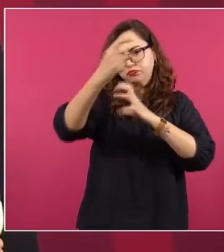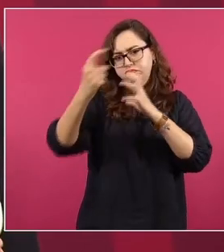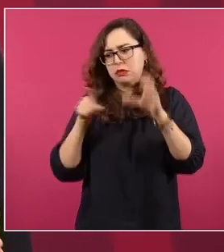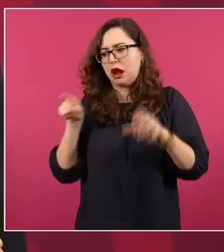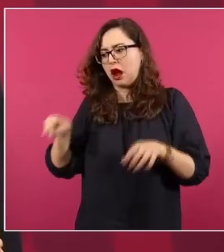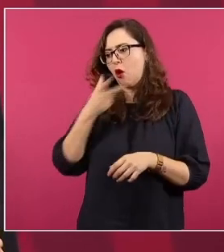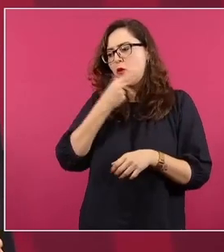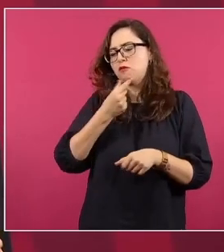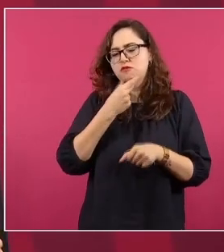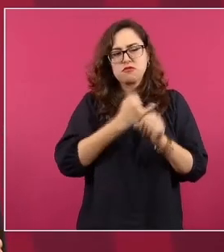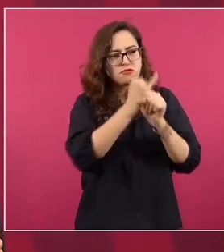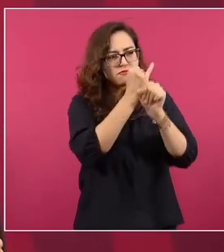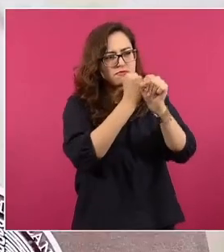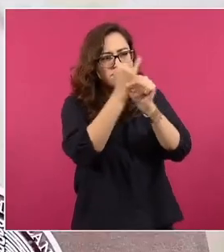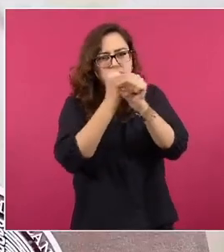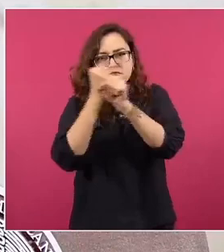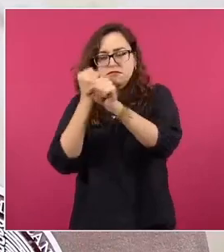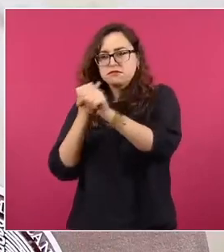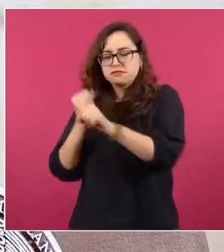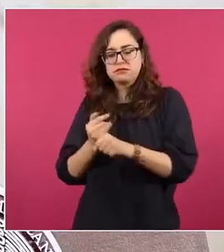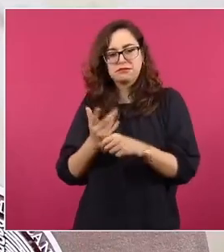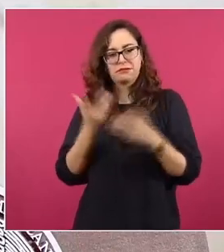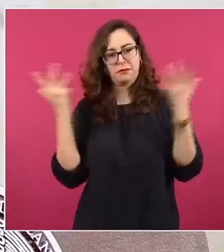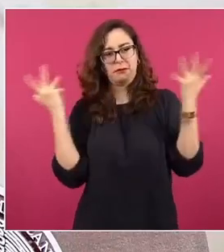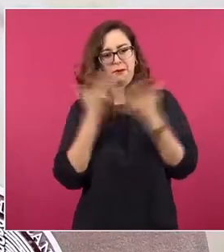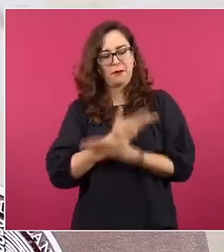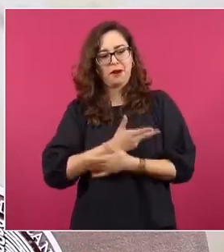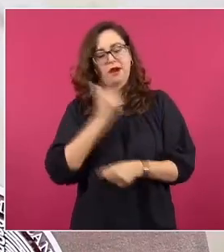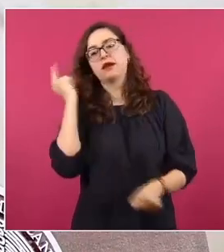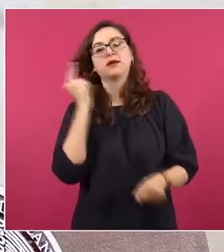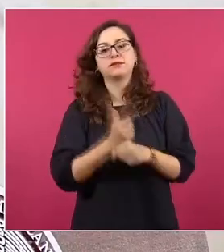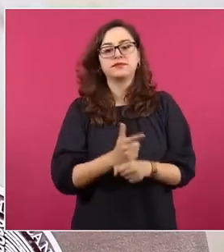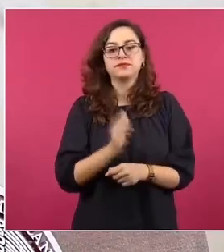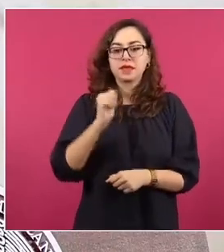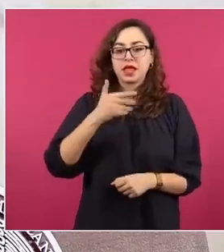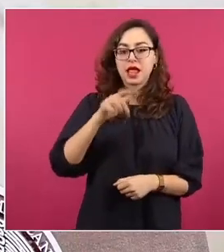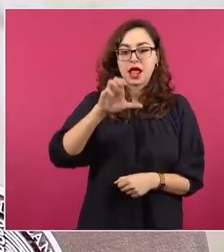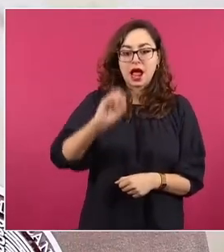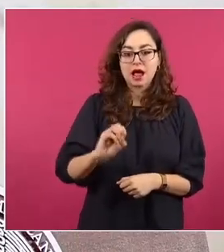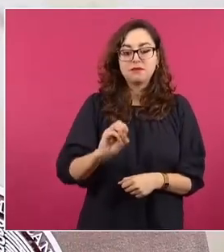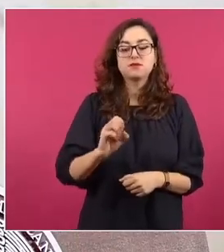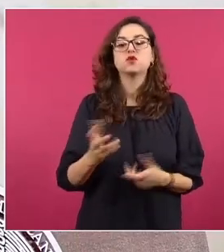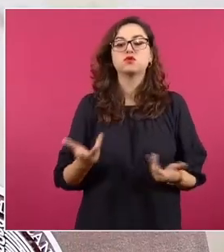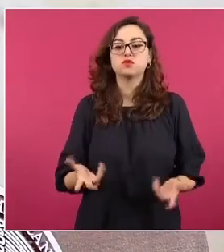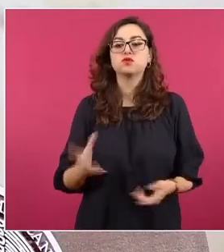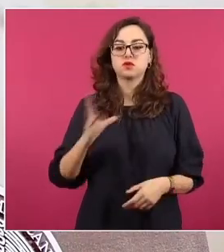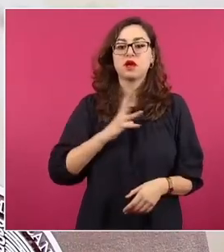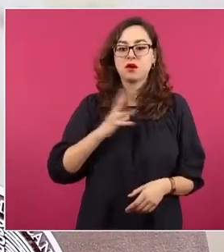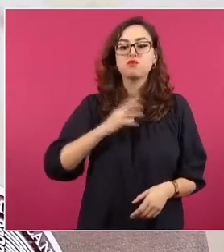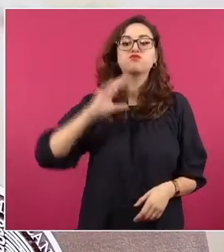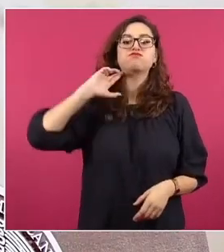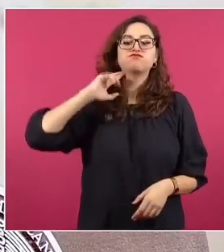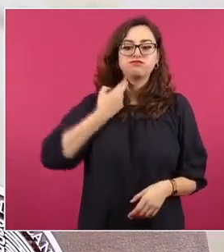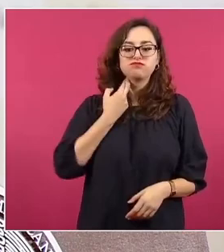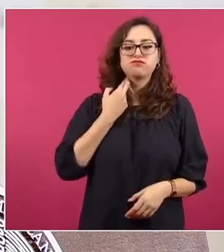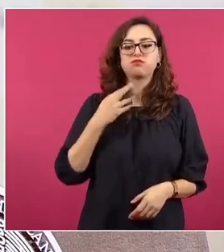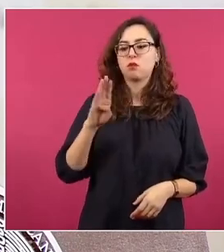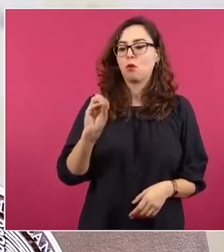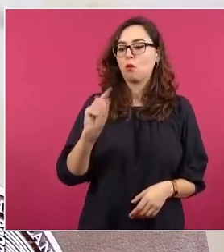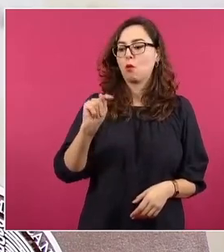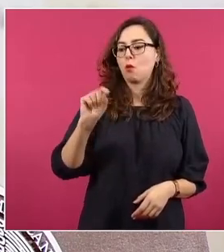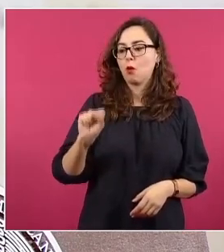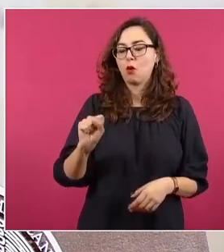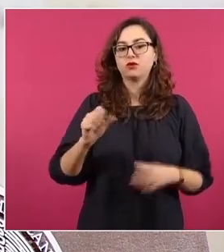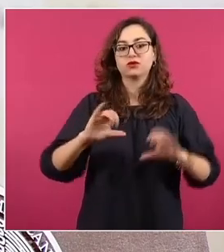Ha señalado que en contra del presidente López Obrador hay un uso de bots y granjas de cuentas que incluso se